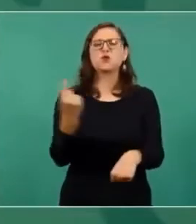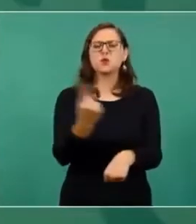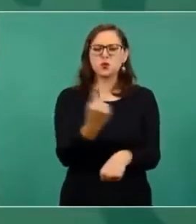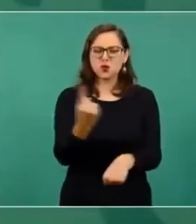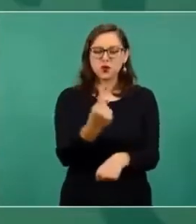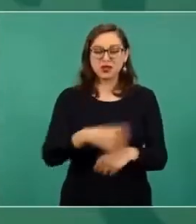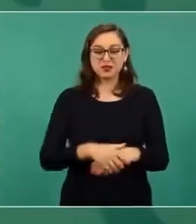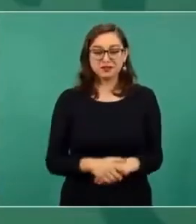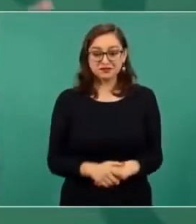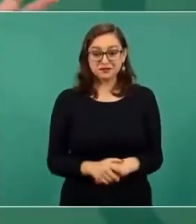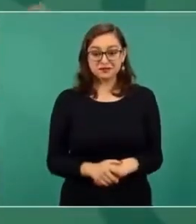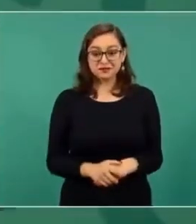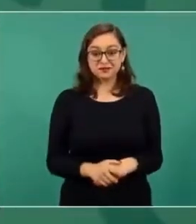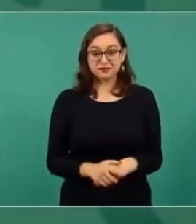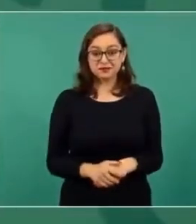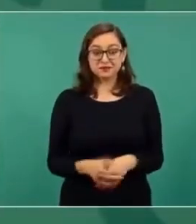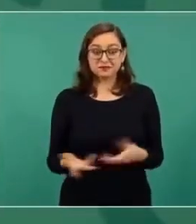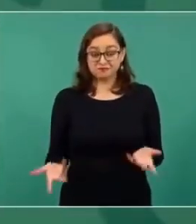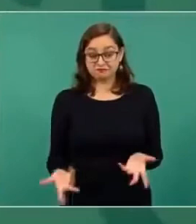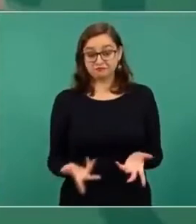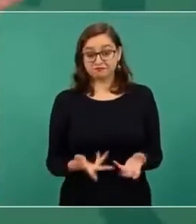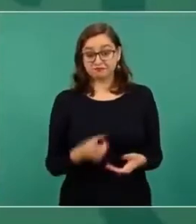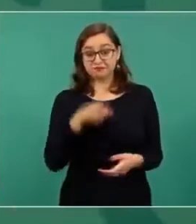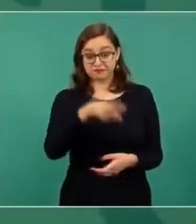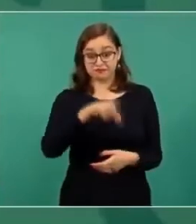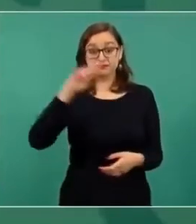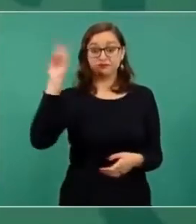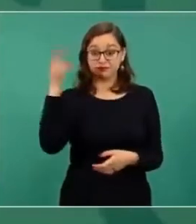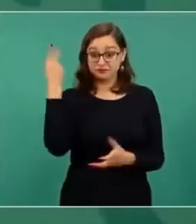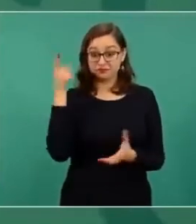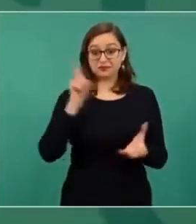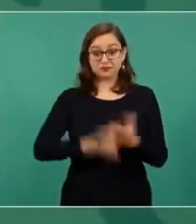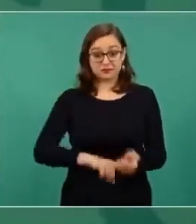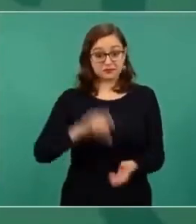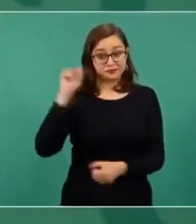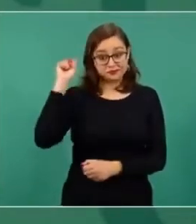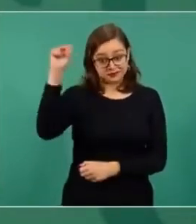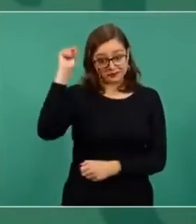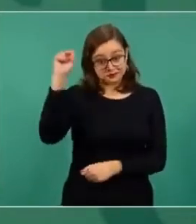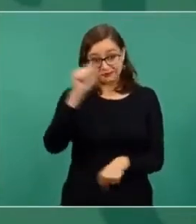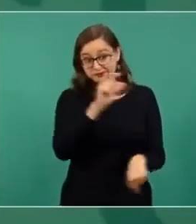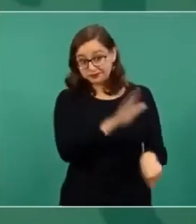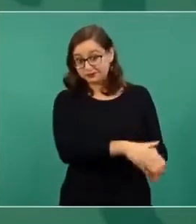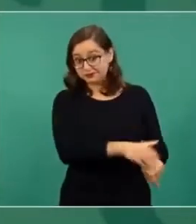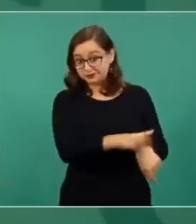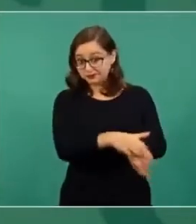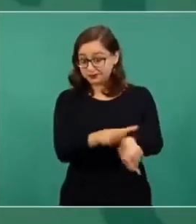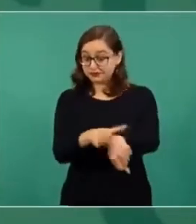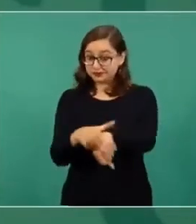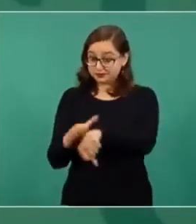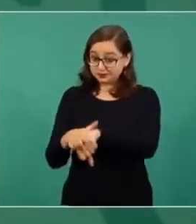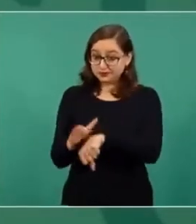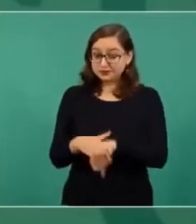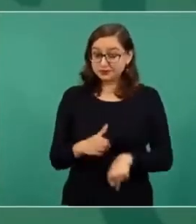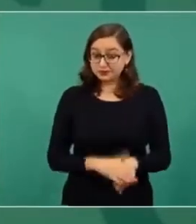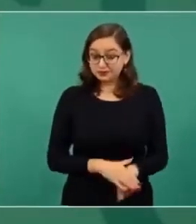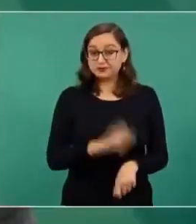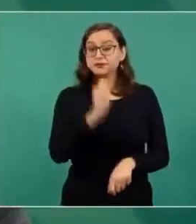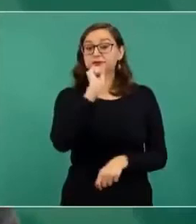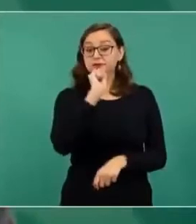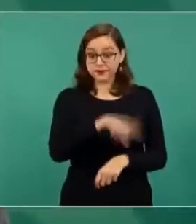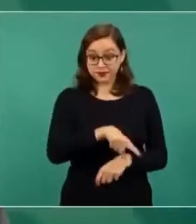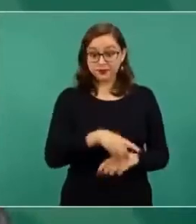Es un llamado a los sindicatos, también de las universidades, es un llamado